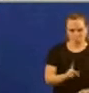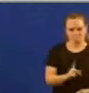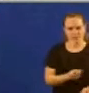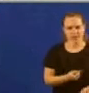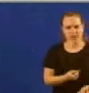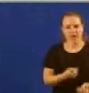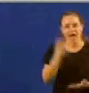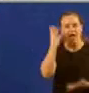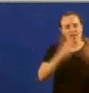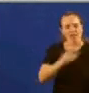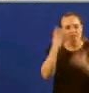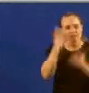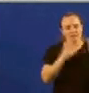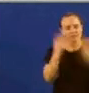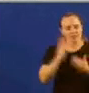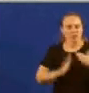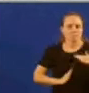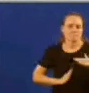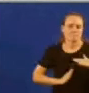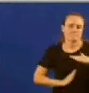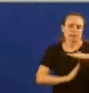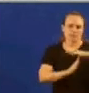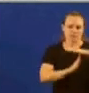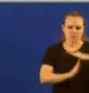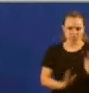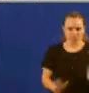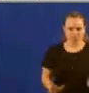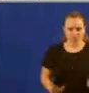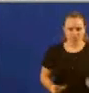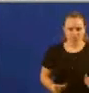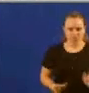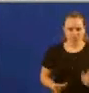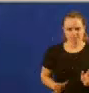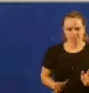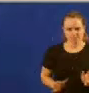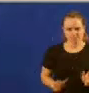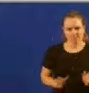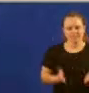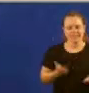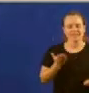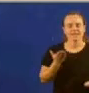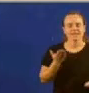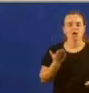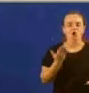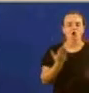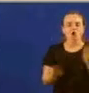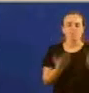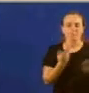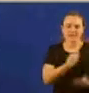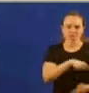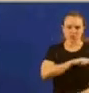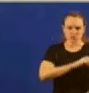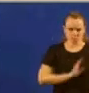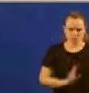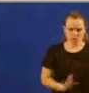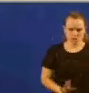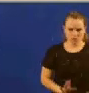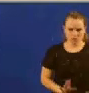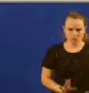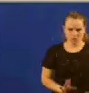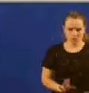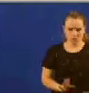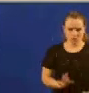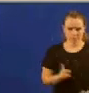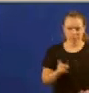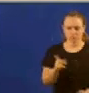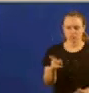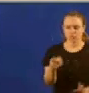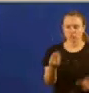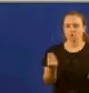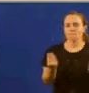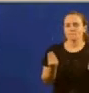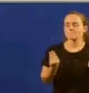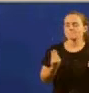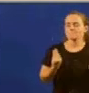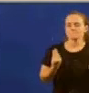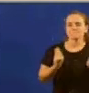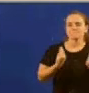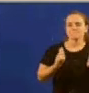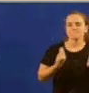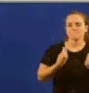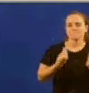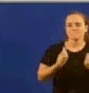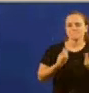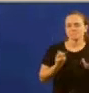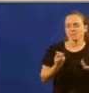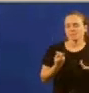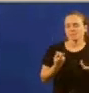administración, sempre claro en termos relativos en relación coa media española. Vostede vive na realidade virtual que construye